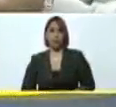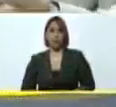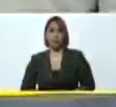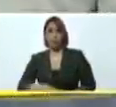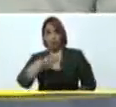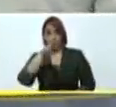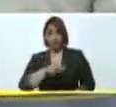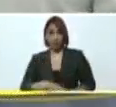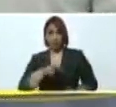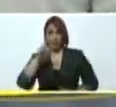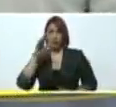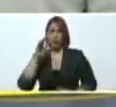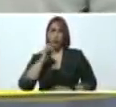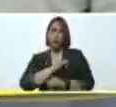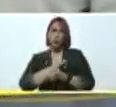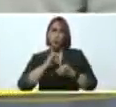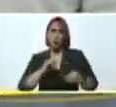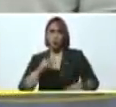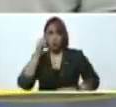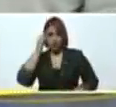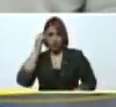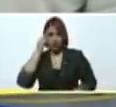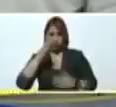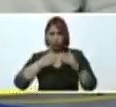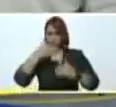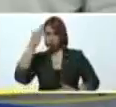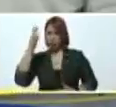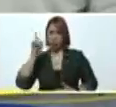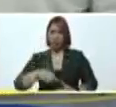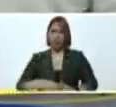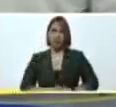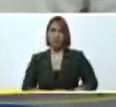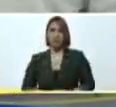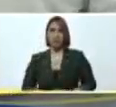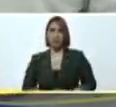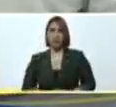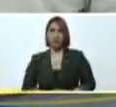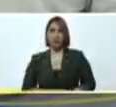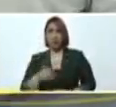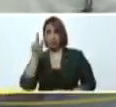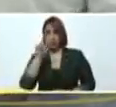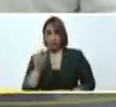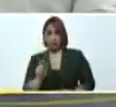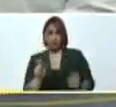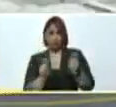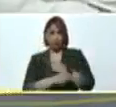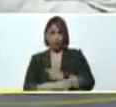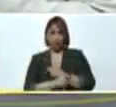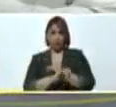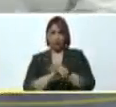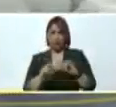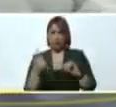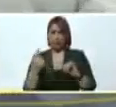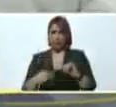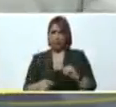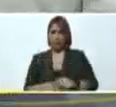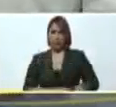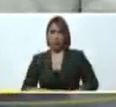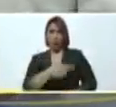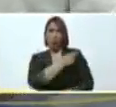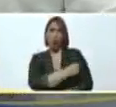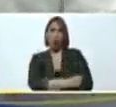aprobado en los últimos días. Y los trasplantes de médula ósea, bueno, ya tiene este hospital,